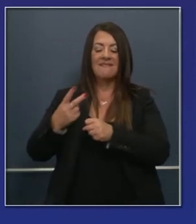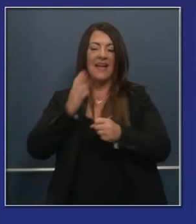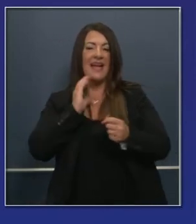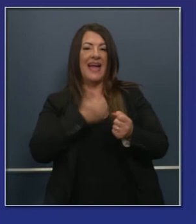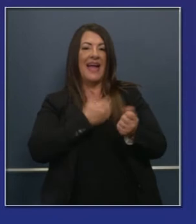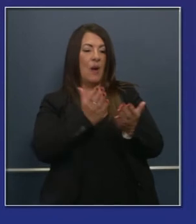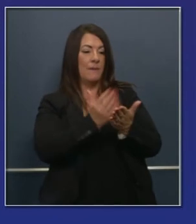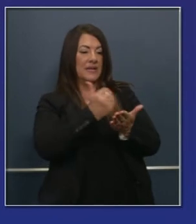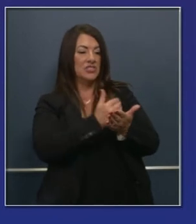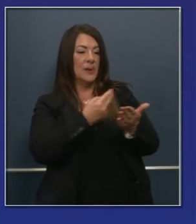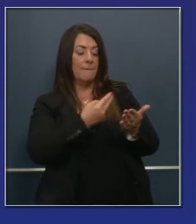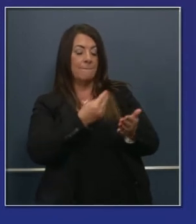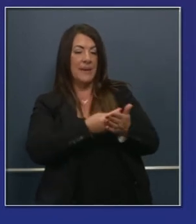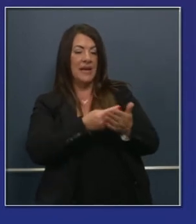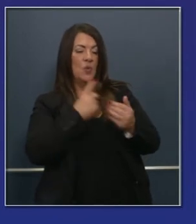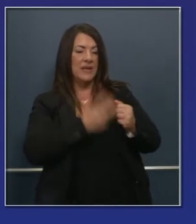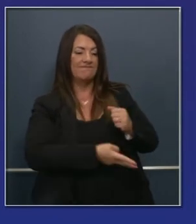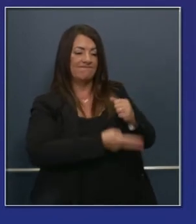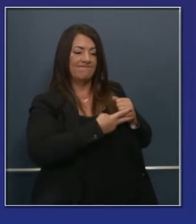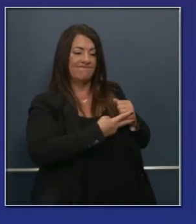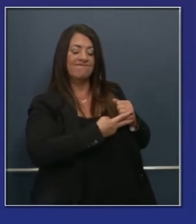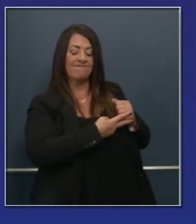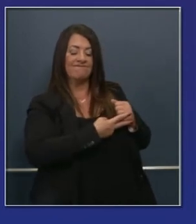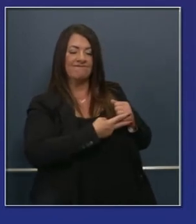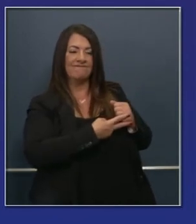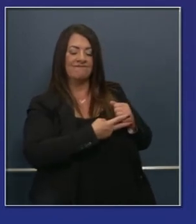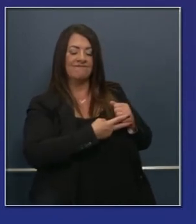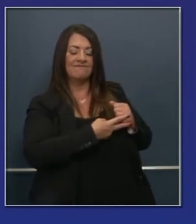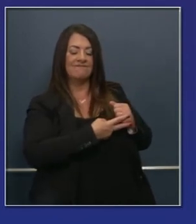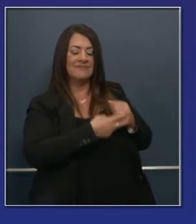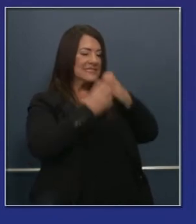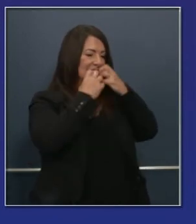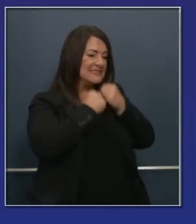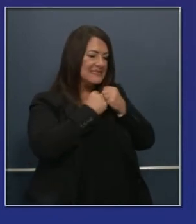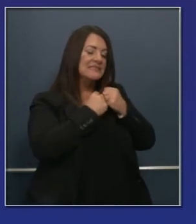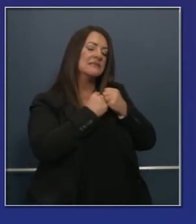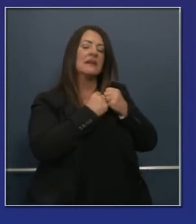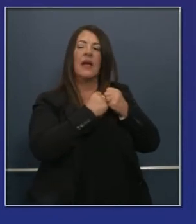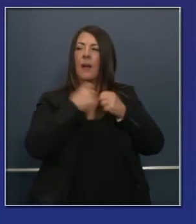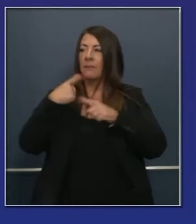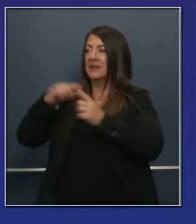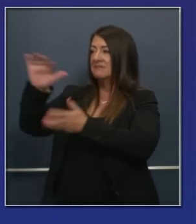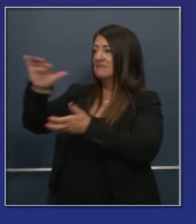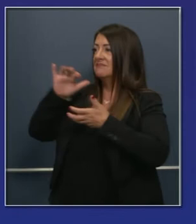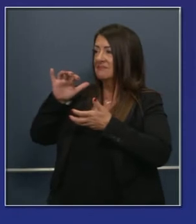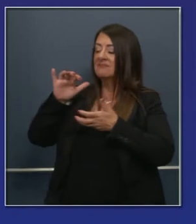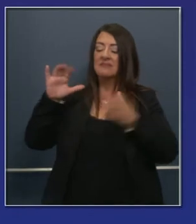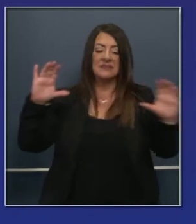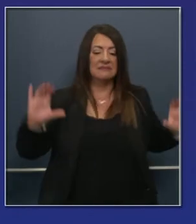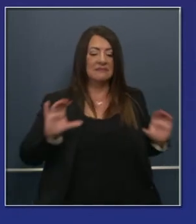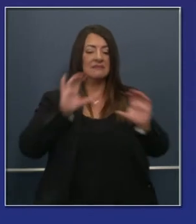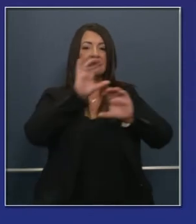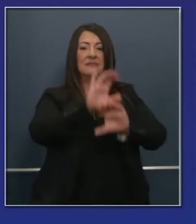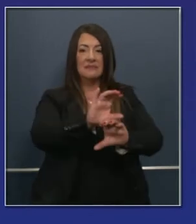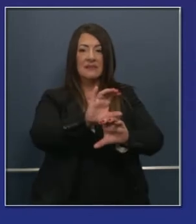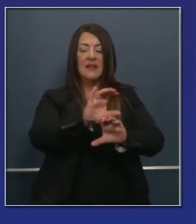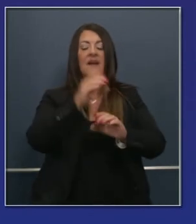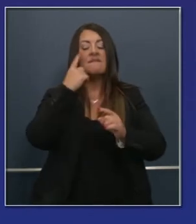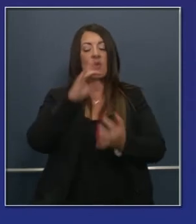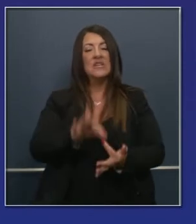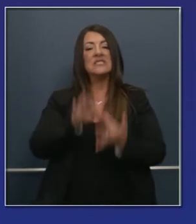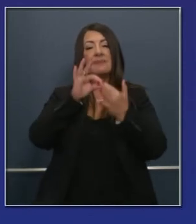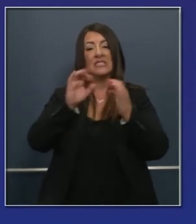presupuestos que hemos presentado, incluso en esta economía, y los que hemos mejorado el año pasado para la educación especial,